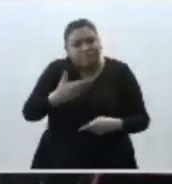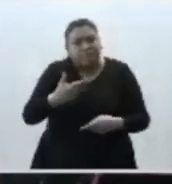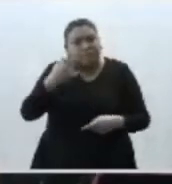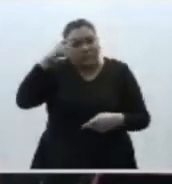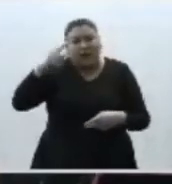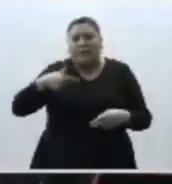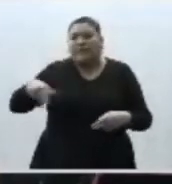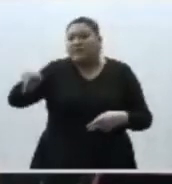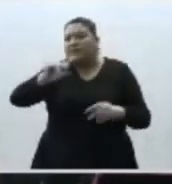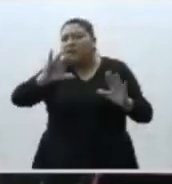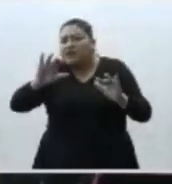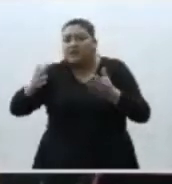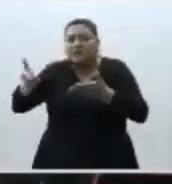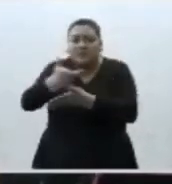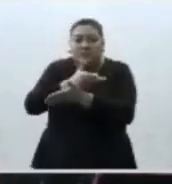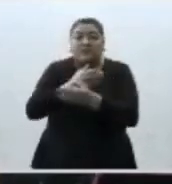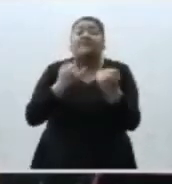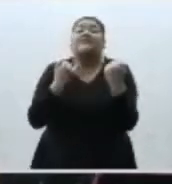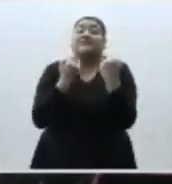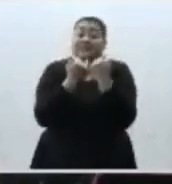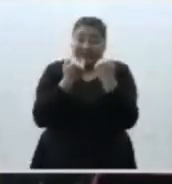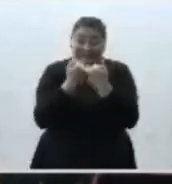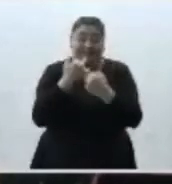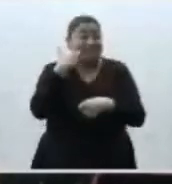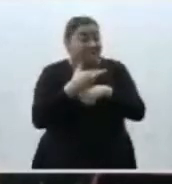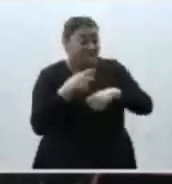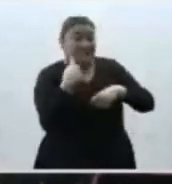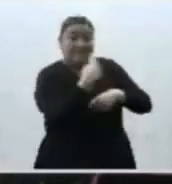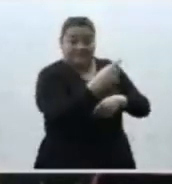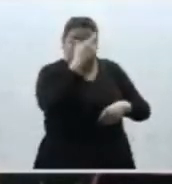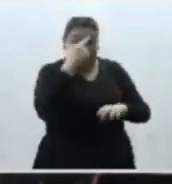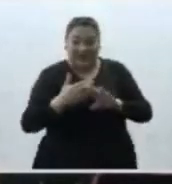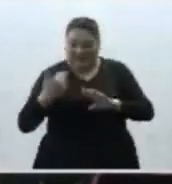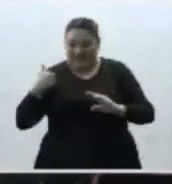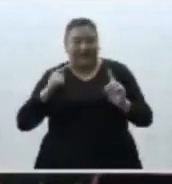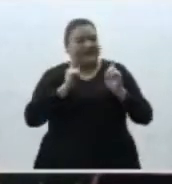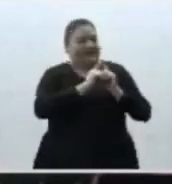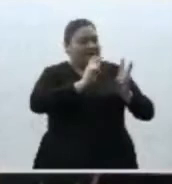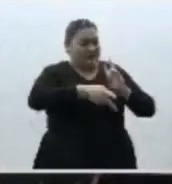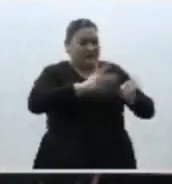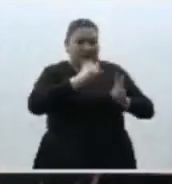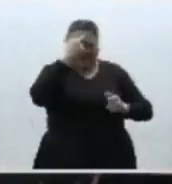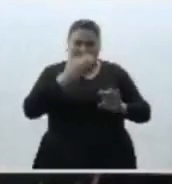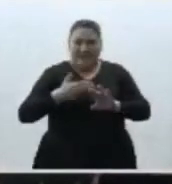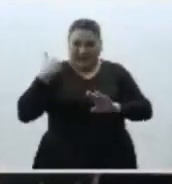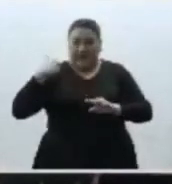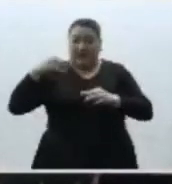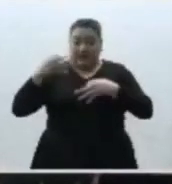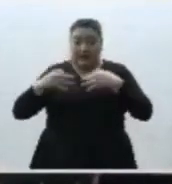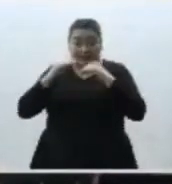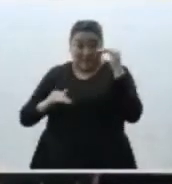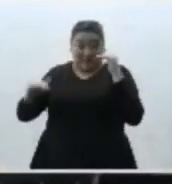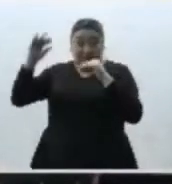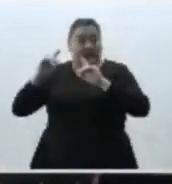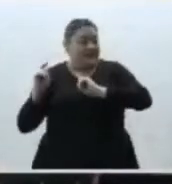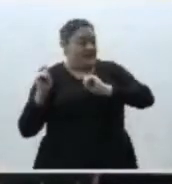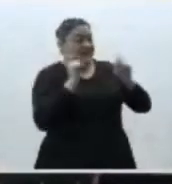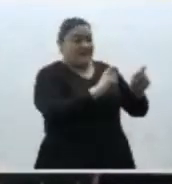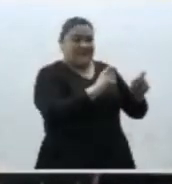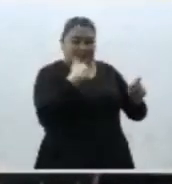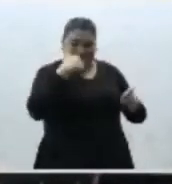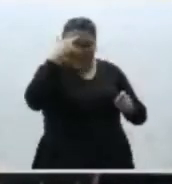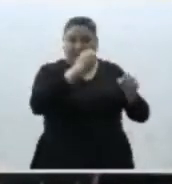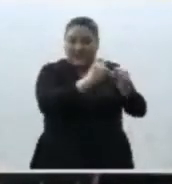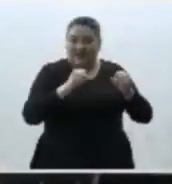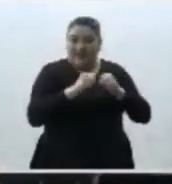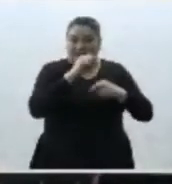académica, sino en las verdaderas tareas jurisdiccionales. Hace un momento recordábamos la encomienda que la Sala Superior hizo a